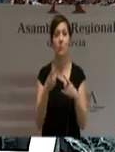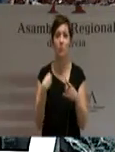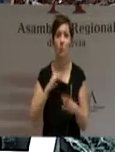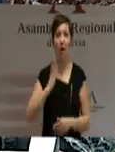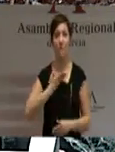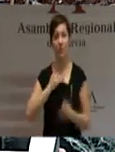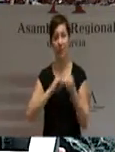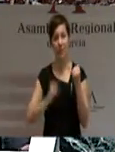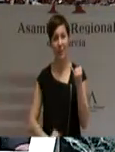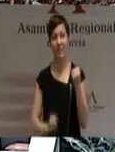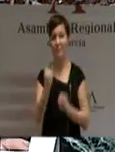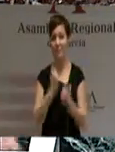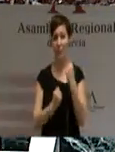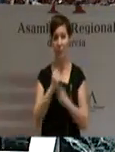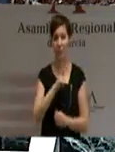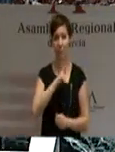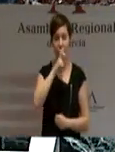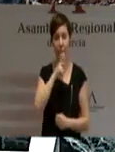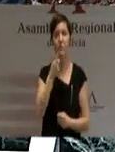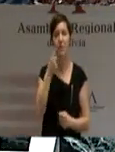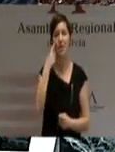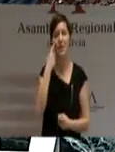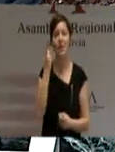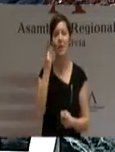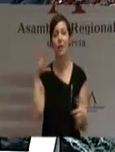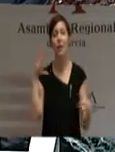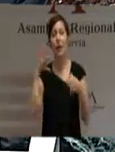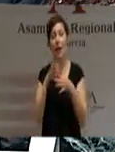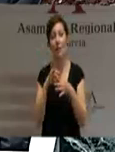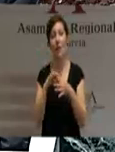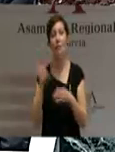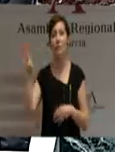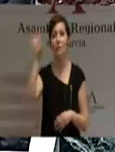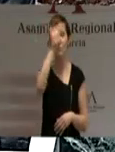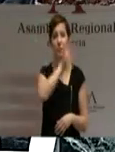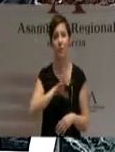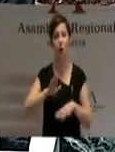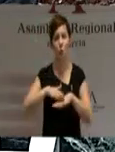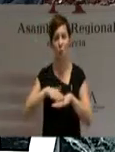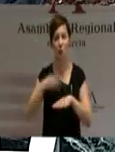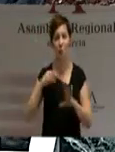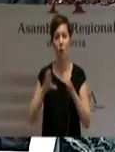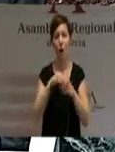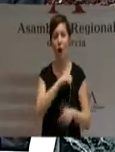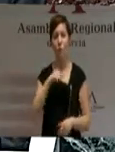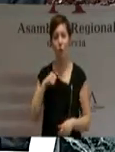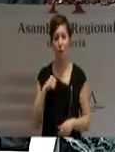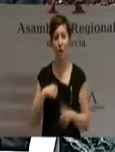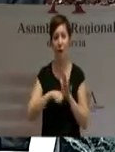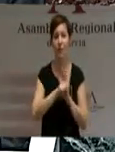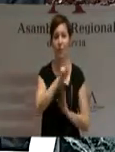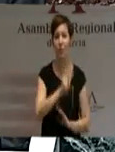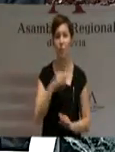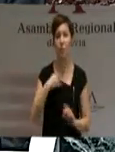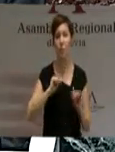no falta quien identifica la crisis que padecemos con el estado de la autonomía consagrado por otra parte en el artículo 2 del título